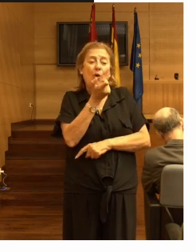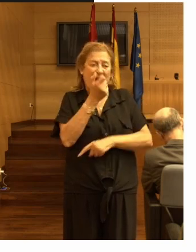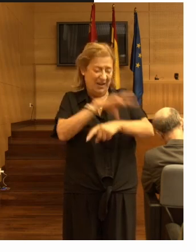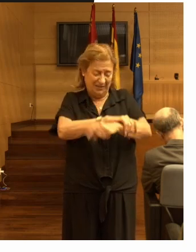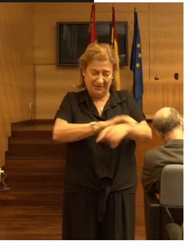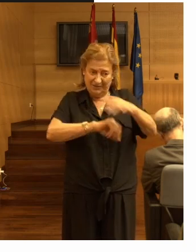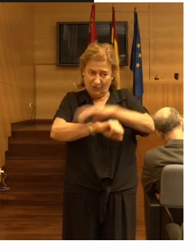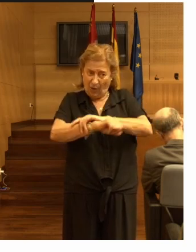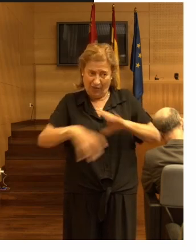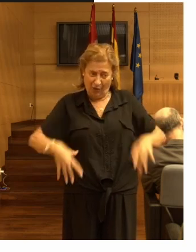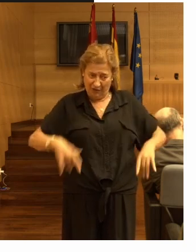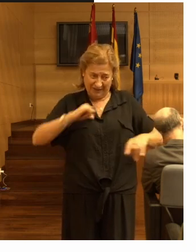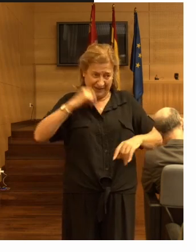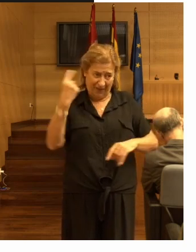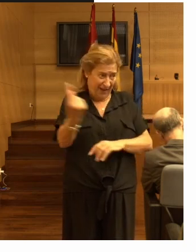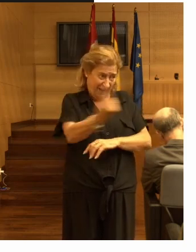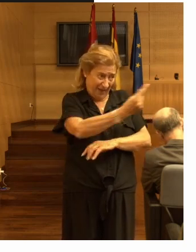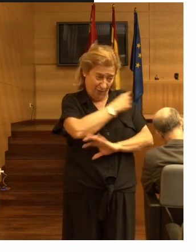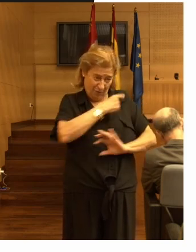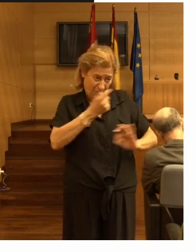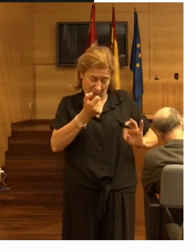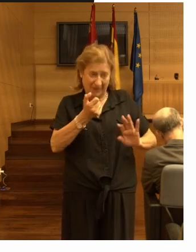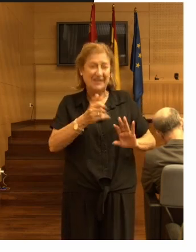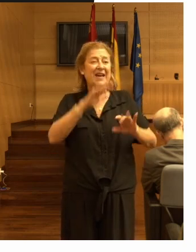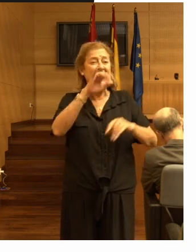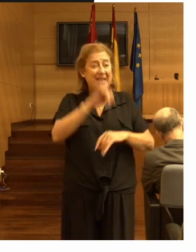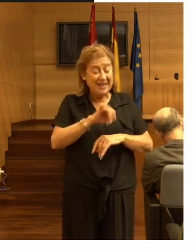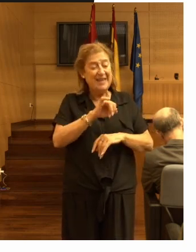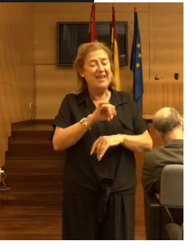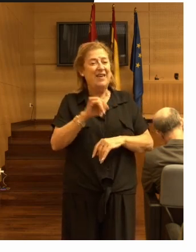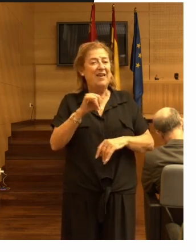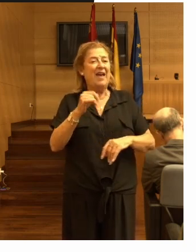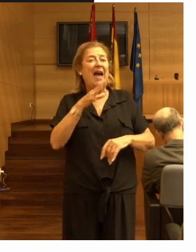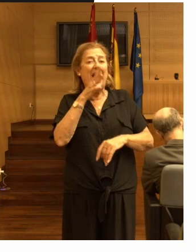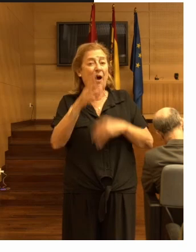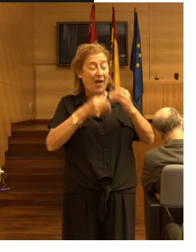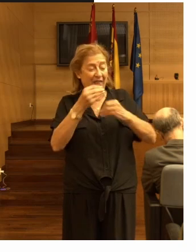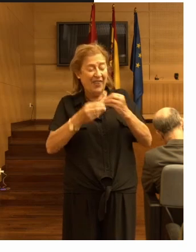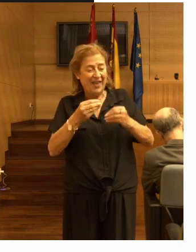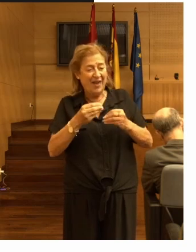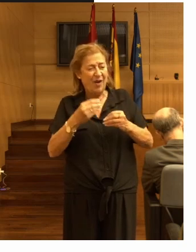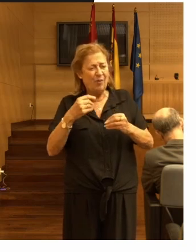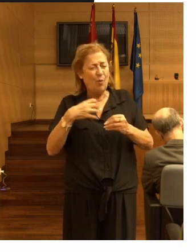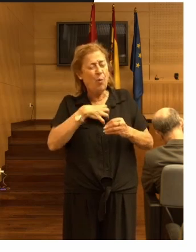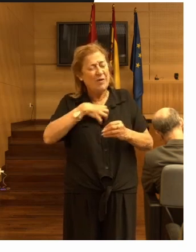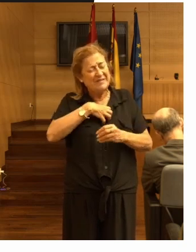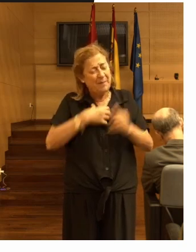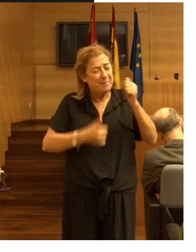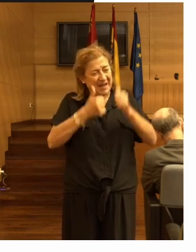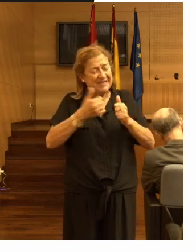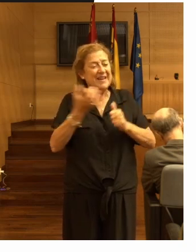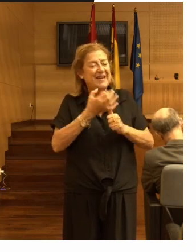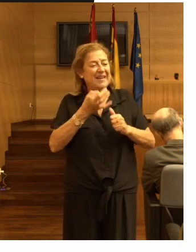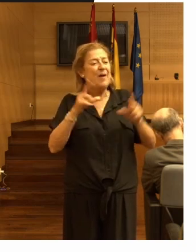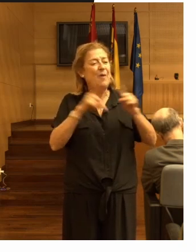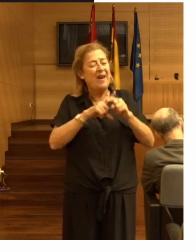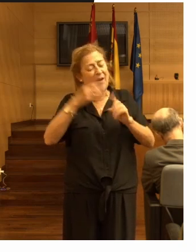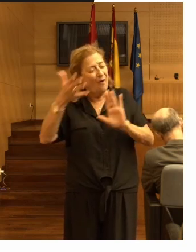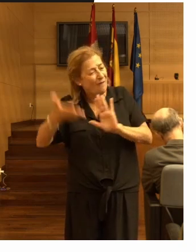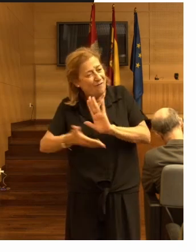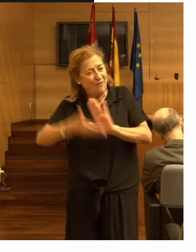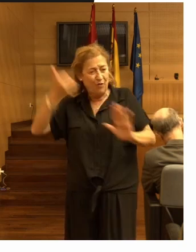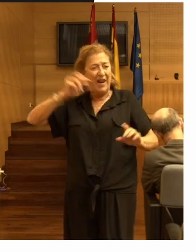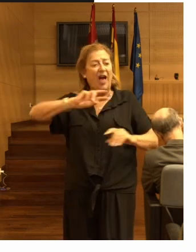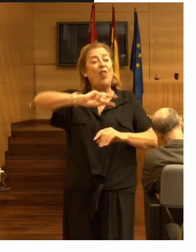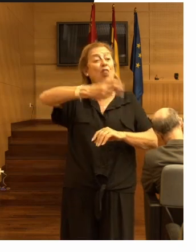sujeciones en su residencia y que lo que les está costando es ya la eliminación de